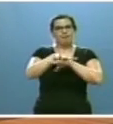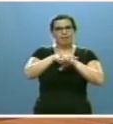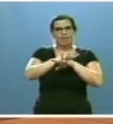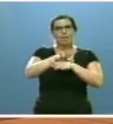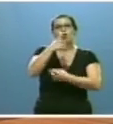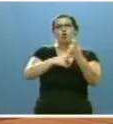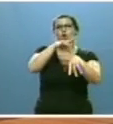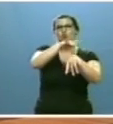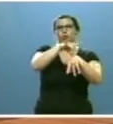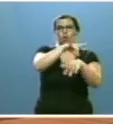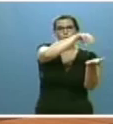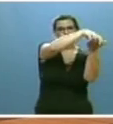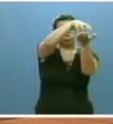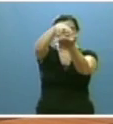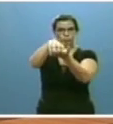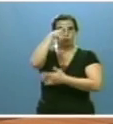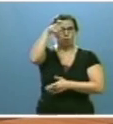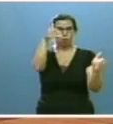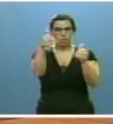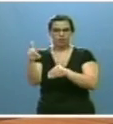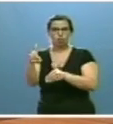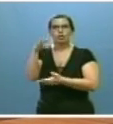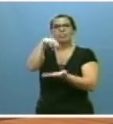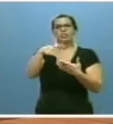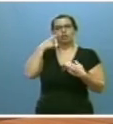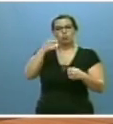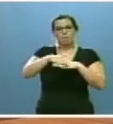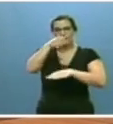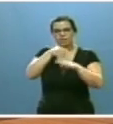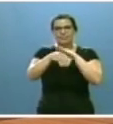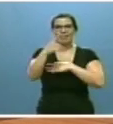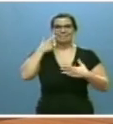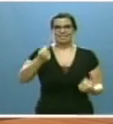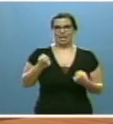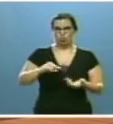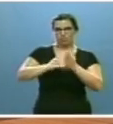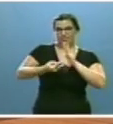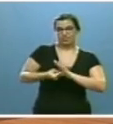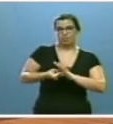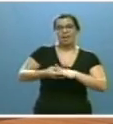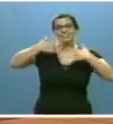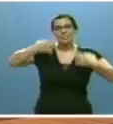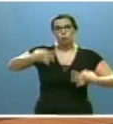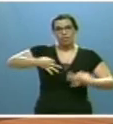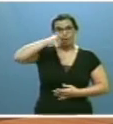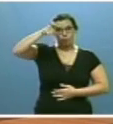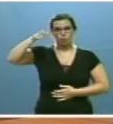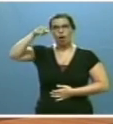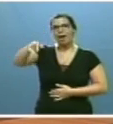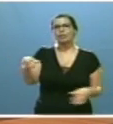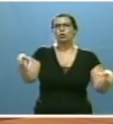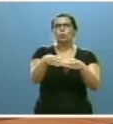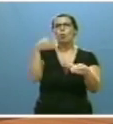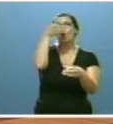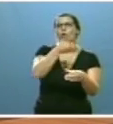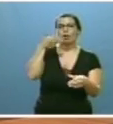como puerta de entrada a la asistencia sanitaria, de garantizar en el medio rural las unidades educativas, al menos a